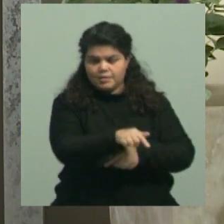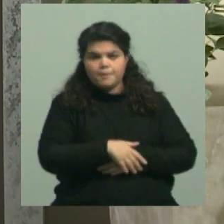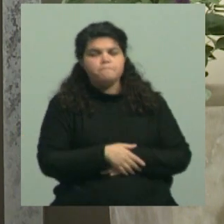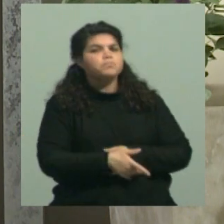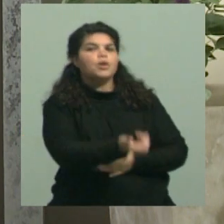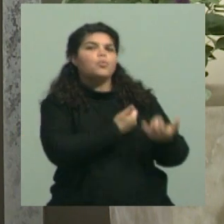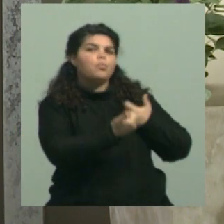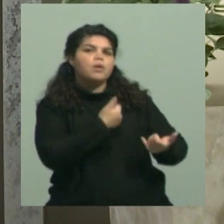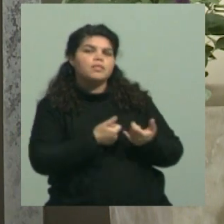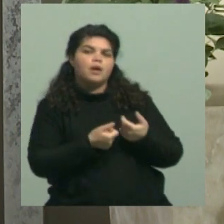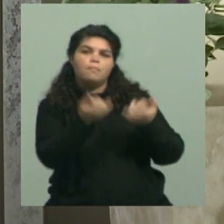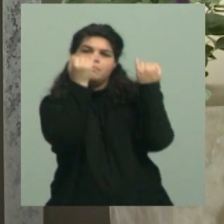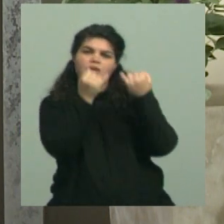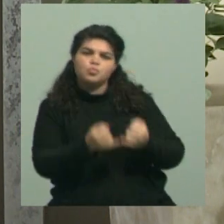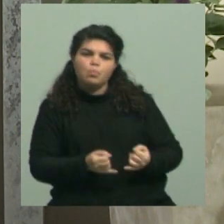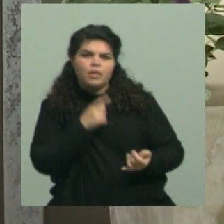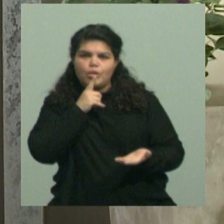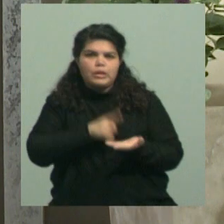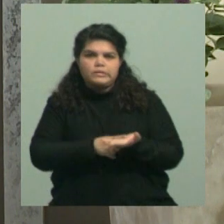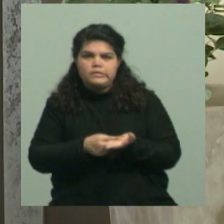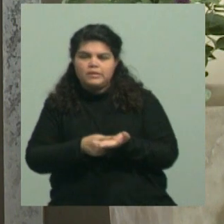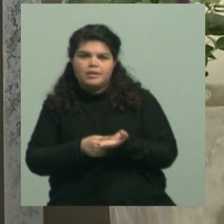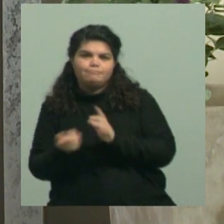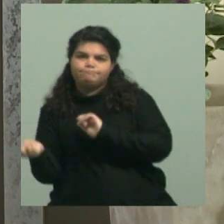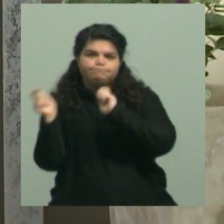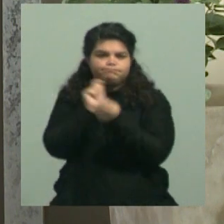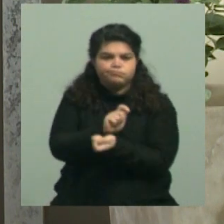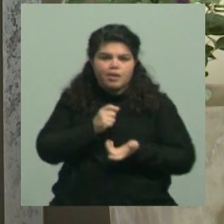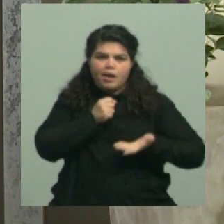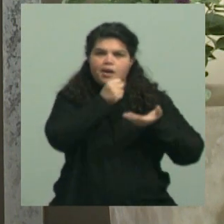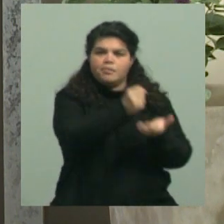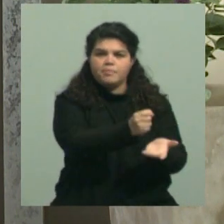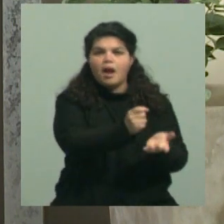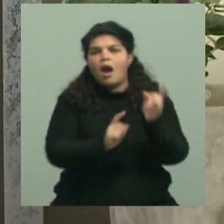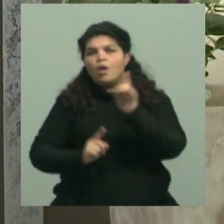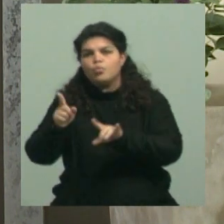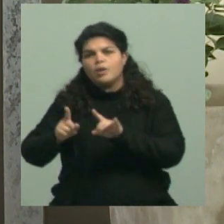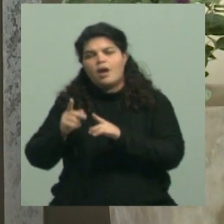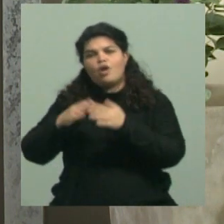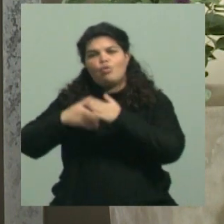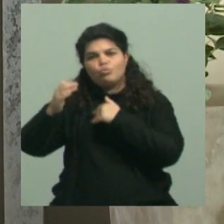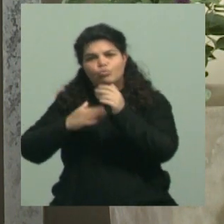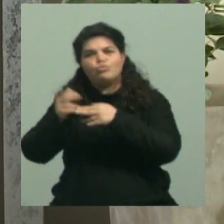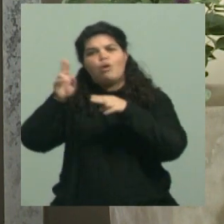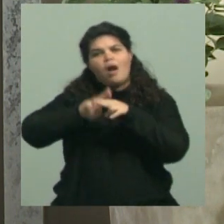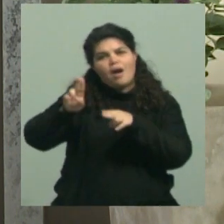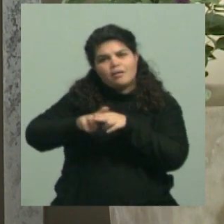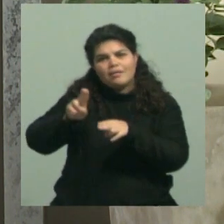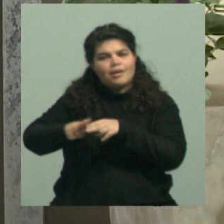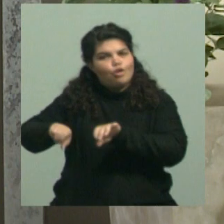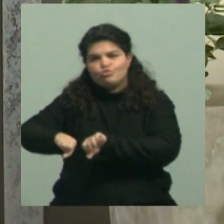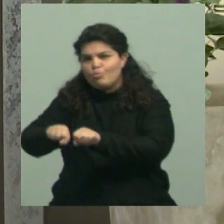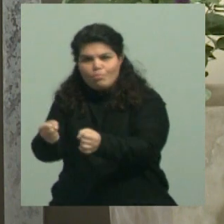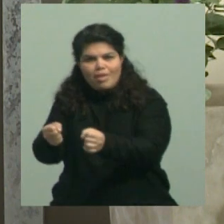¿Esto qué ha significado? ¿Hay obras que han quedado en suspenso, paralizadas? ¿Han tenido que reordenar